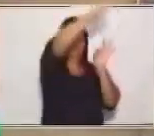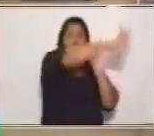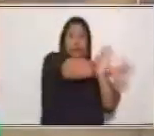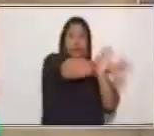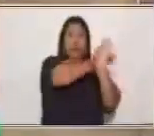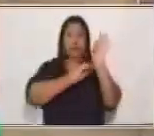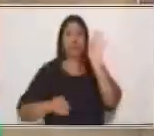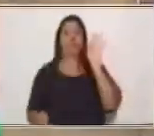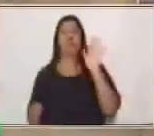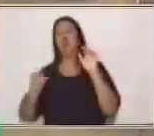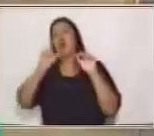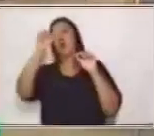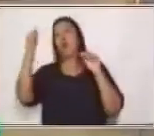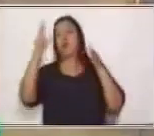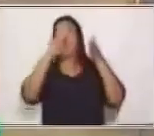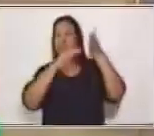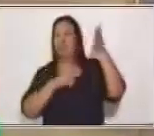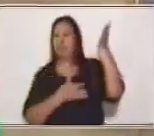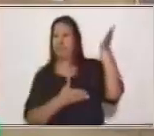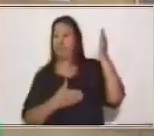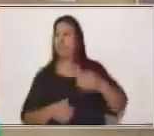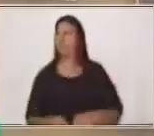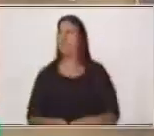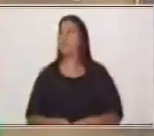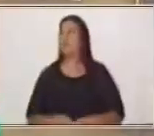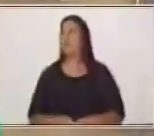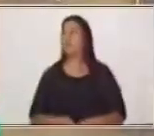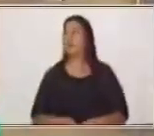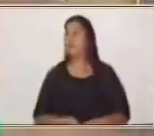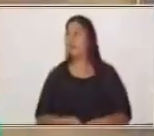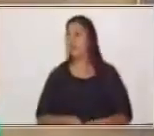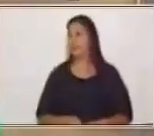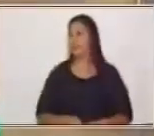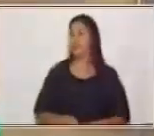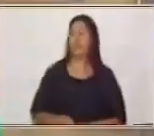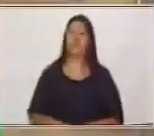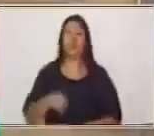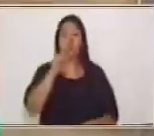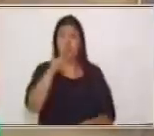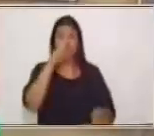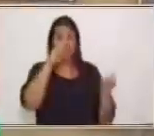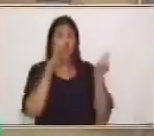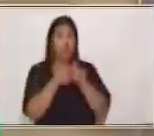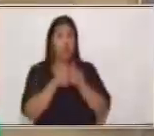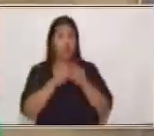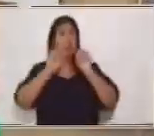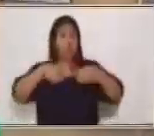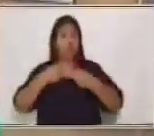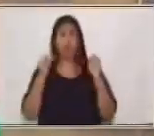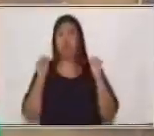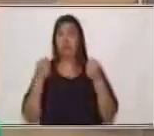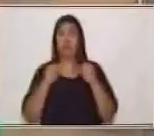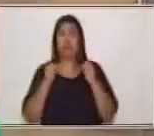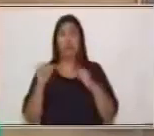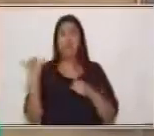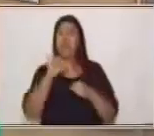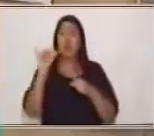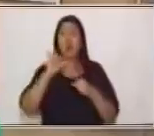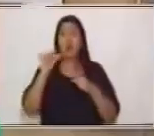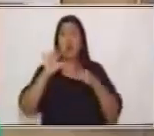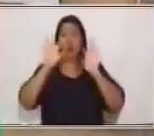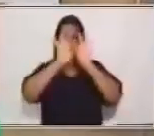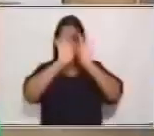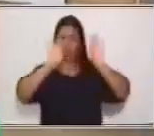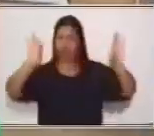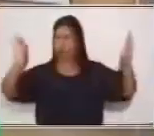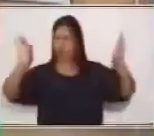Aquí rápidamente. Puedes tú también elaborar tu propio rotafolio. Bueno, aquí se nos pegó